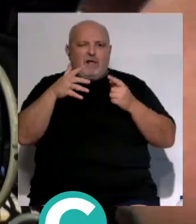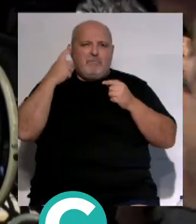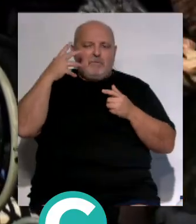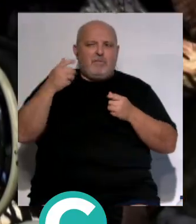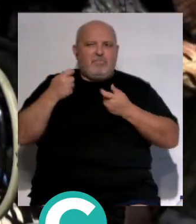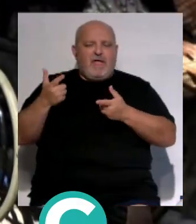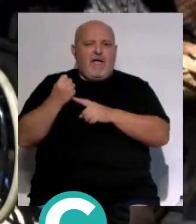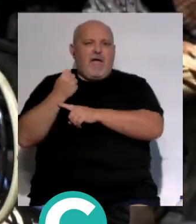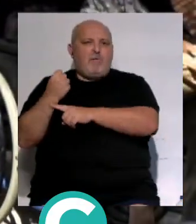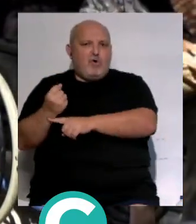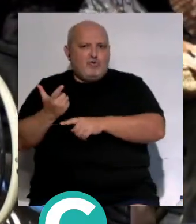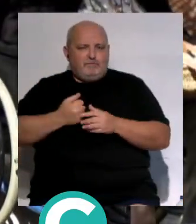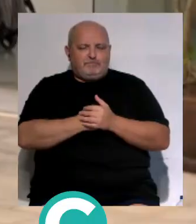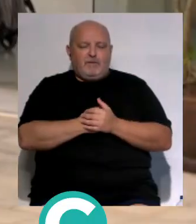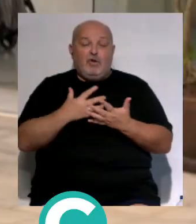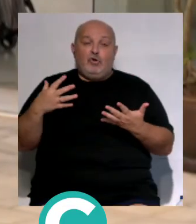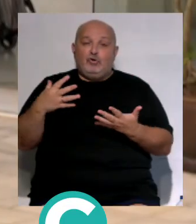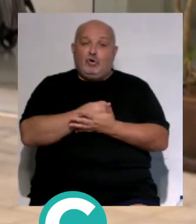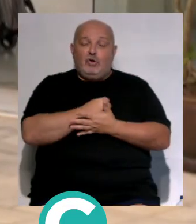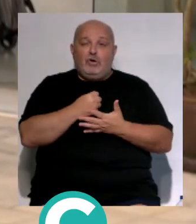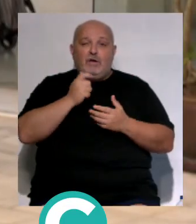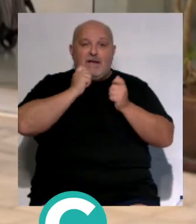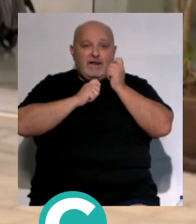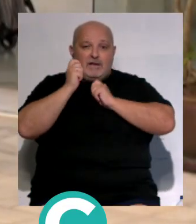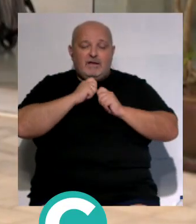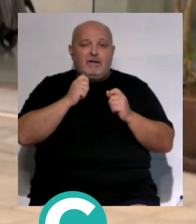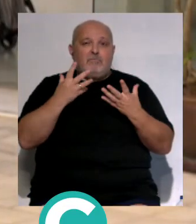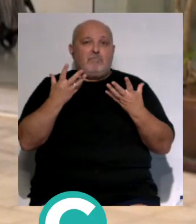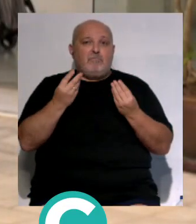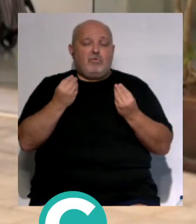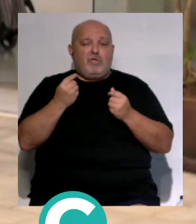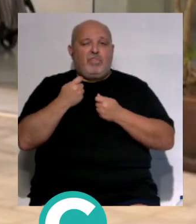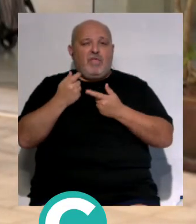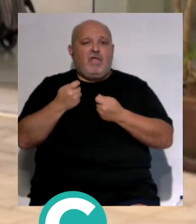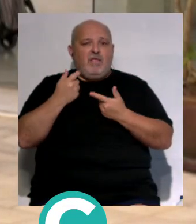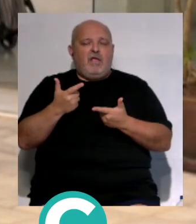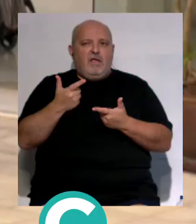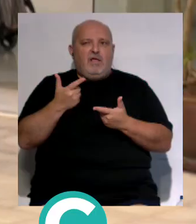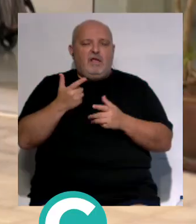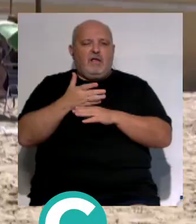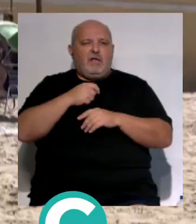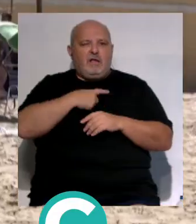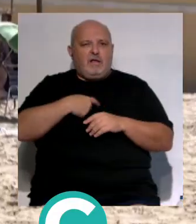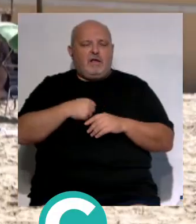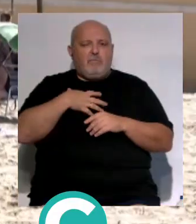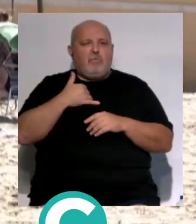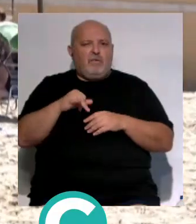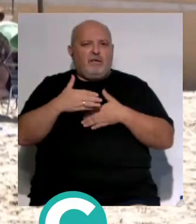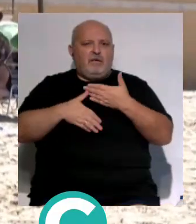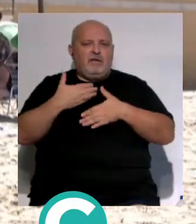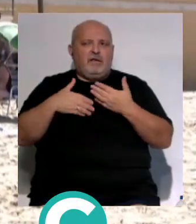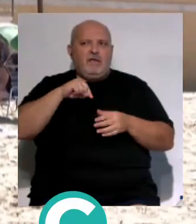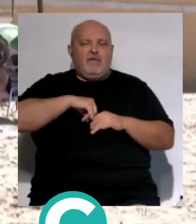mejor. Pero todos ellos, con mucho cariño y con mucha entrega, se llega a sus corazones y podemos hacer